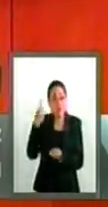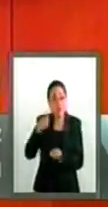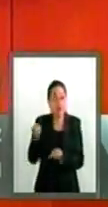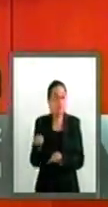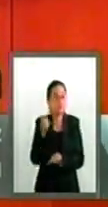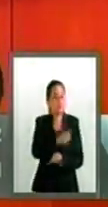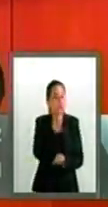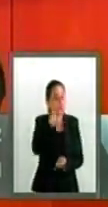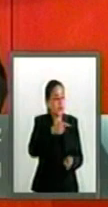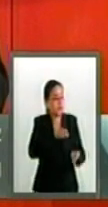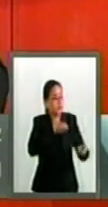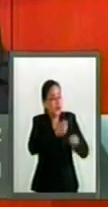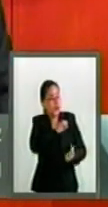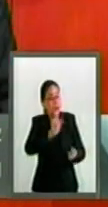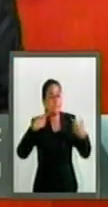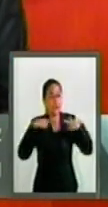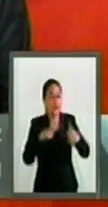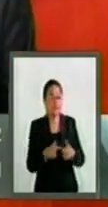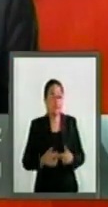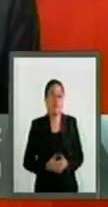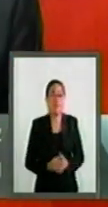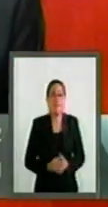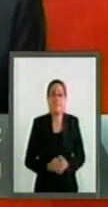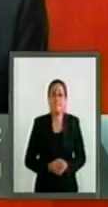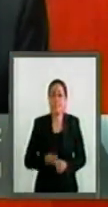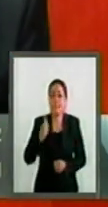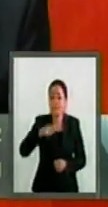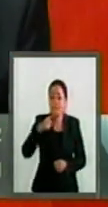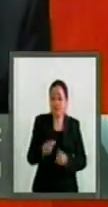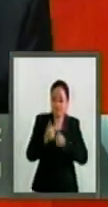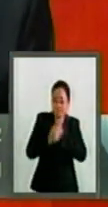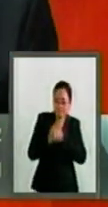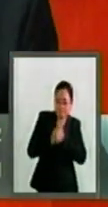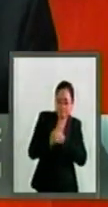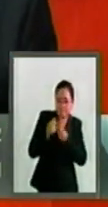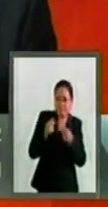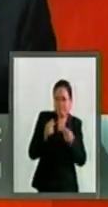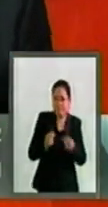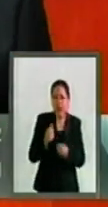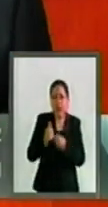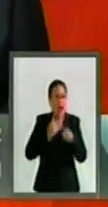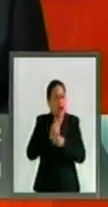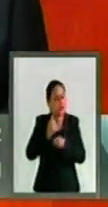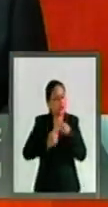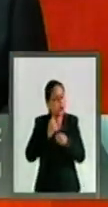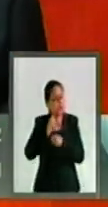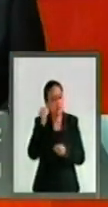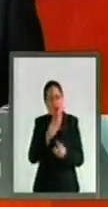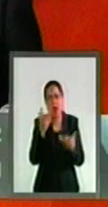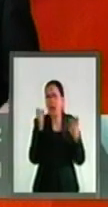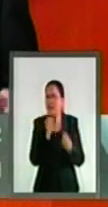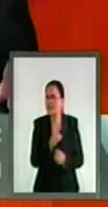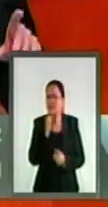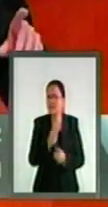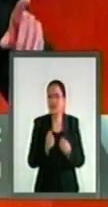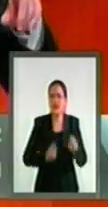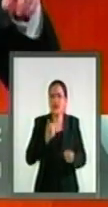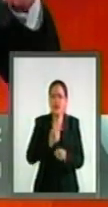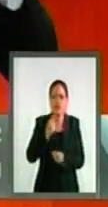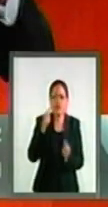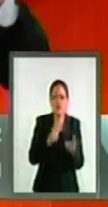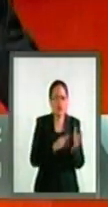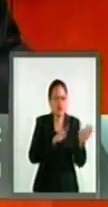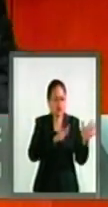sobre el magisterio. Los concursos de oposición se han dado a lo largo de la historia del país, desde las leyes de